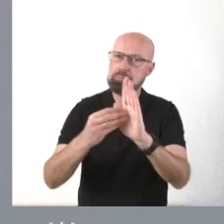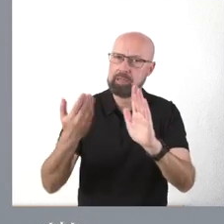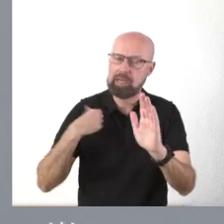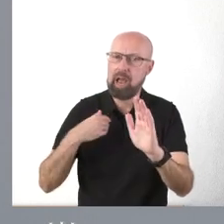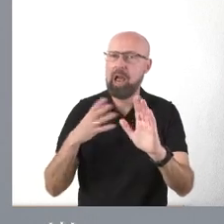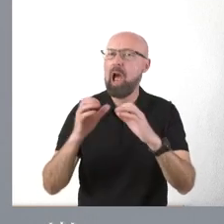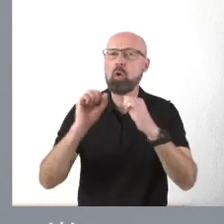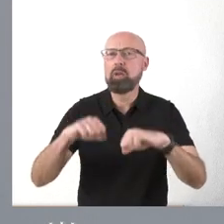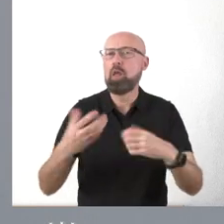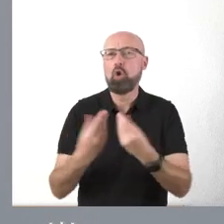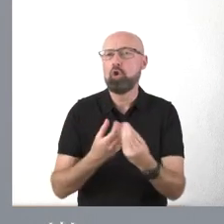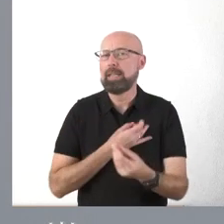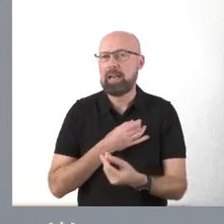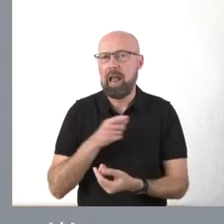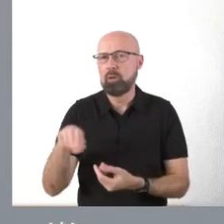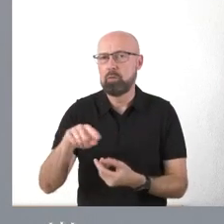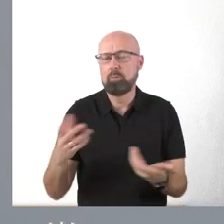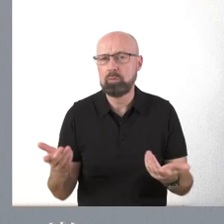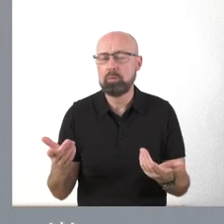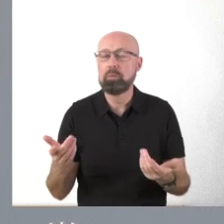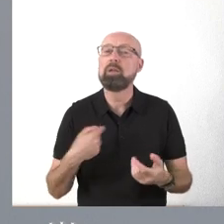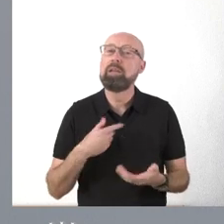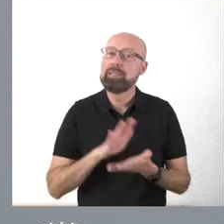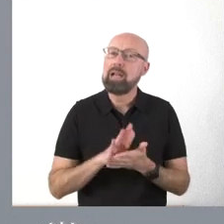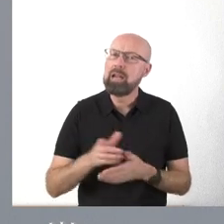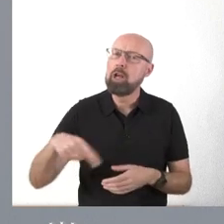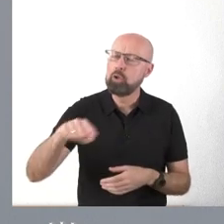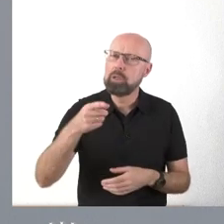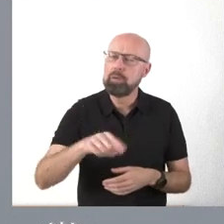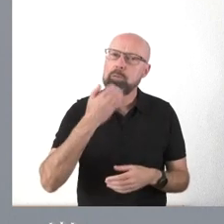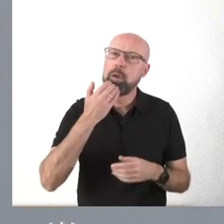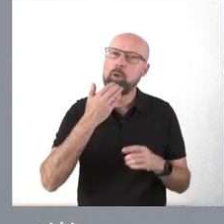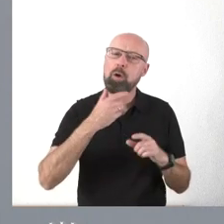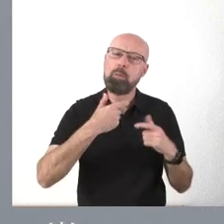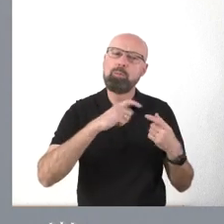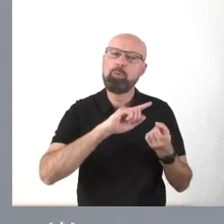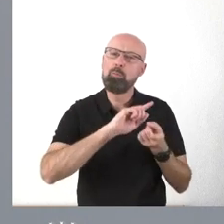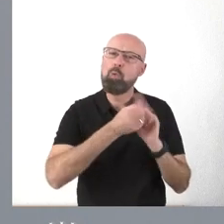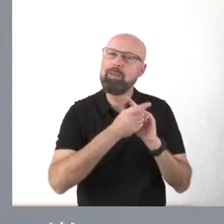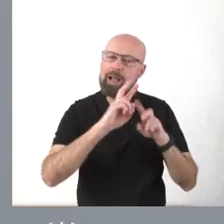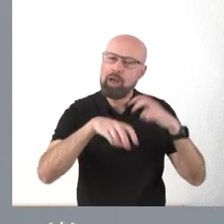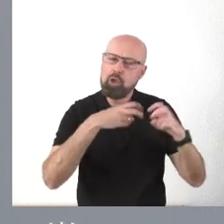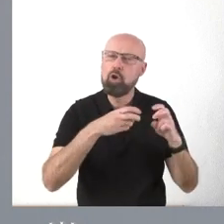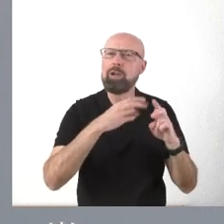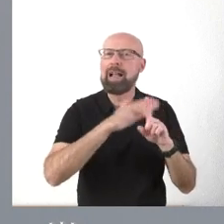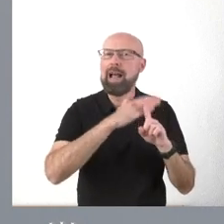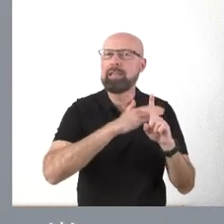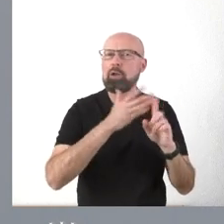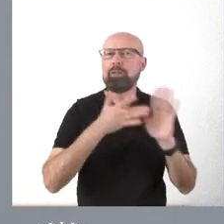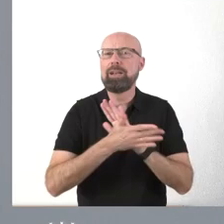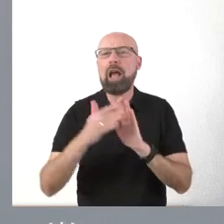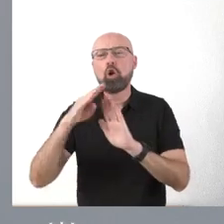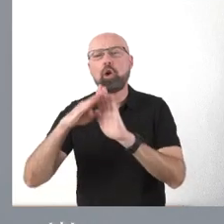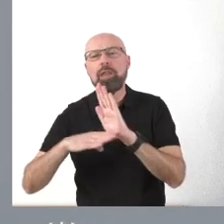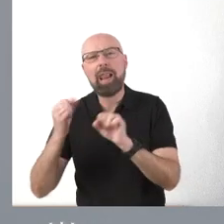sindicales. Para la tranquilidad de todos, también la modificación de categorías no es una modificación de las condiciones laborales que siguen plenamente garantizadas.